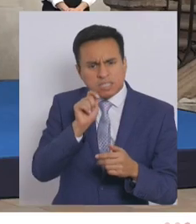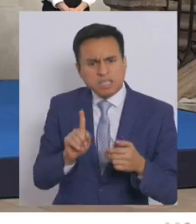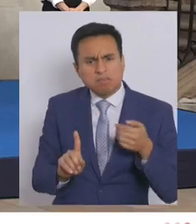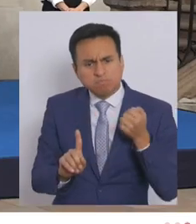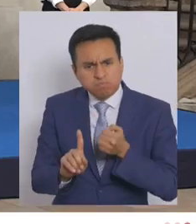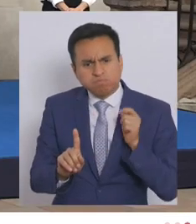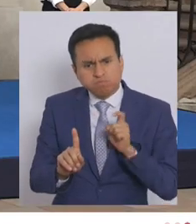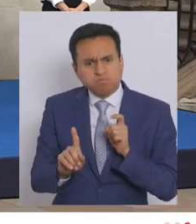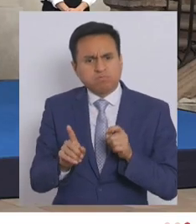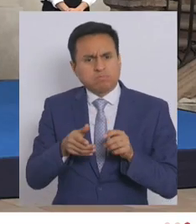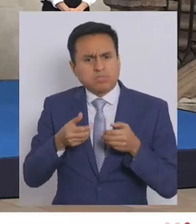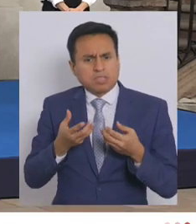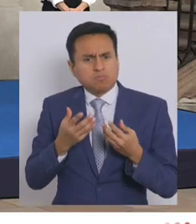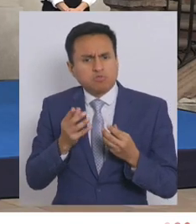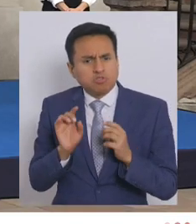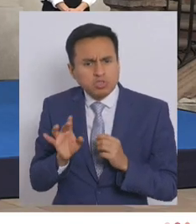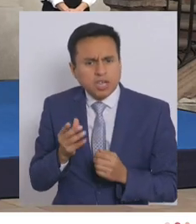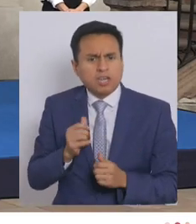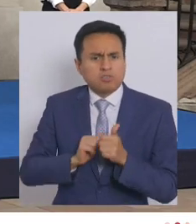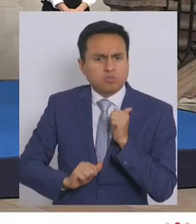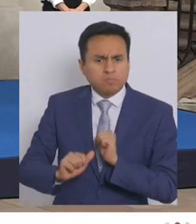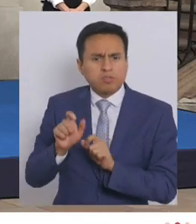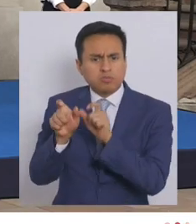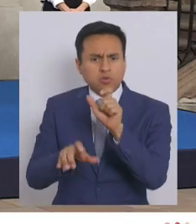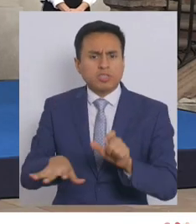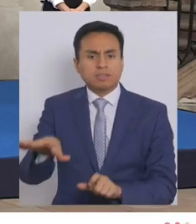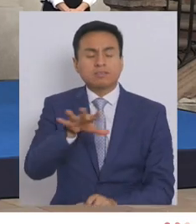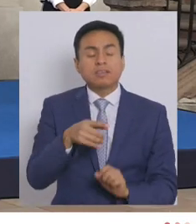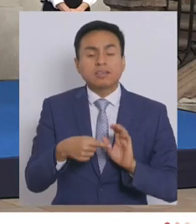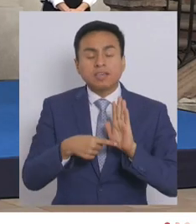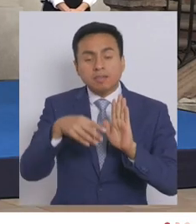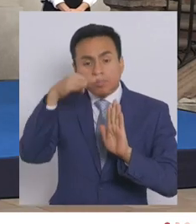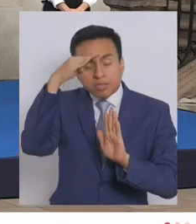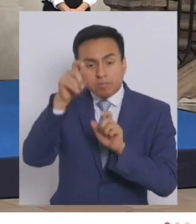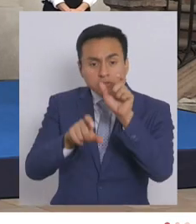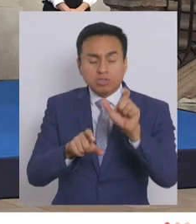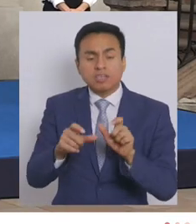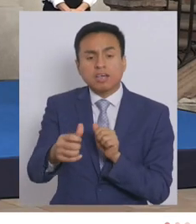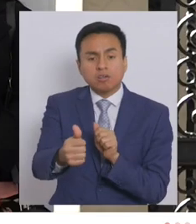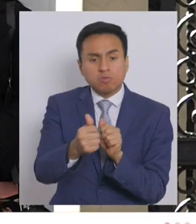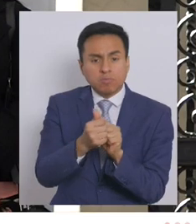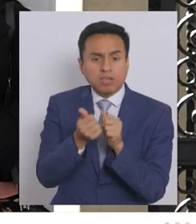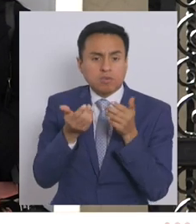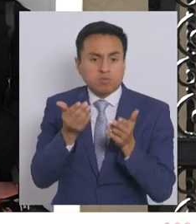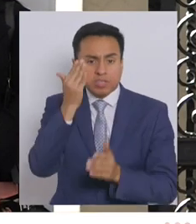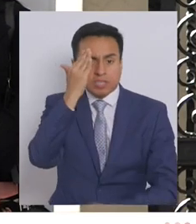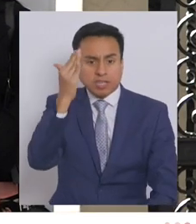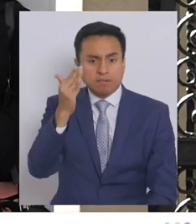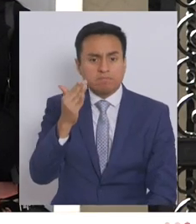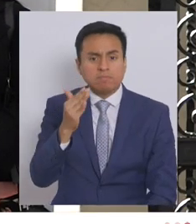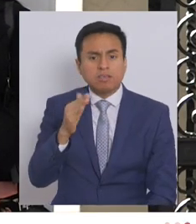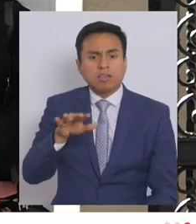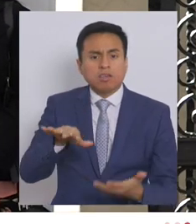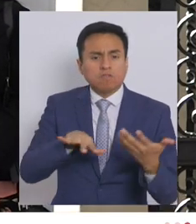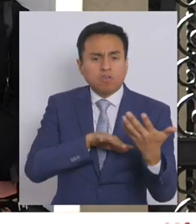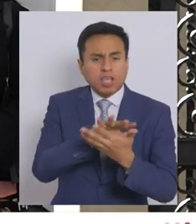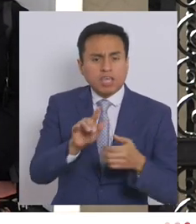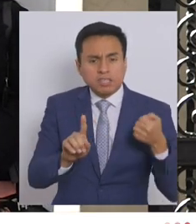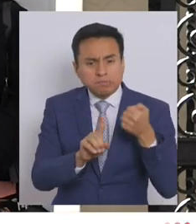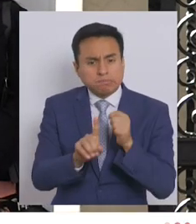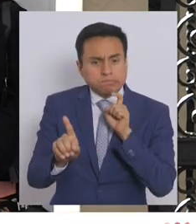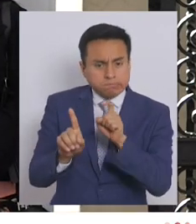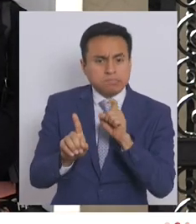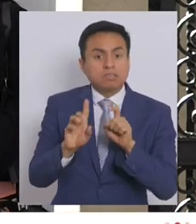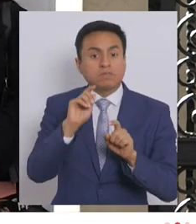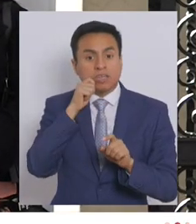causa. Porque, como lo muestran las experiencias de las personas que hoy nos acompañan, la violencia también tiene